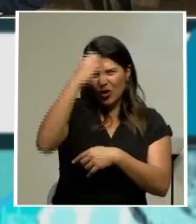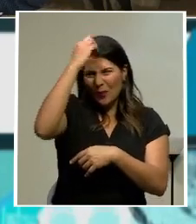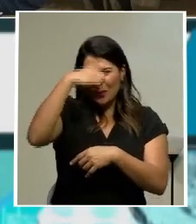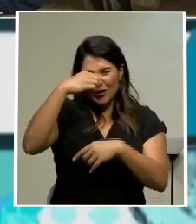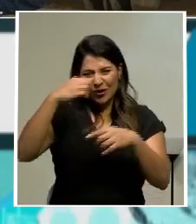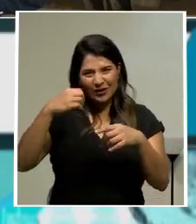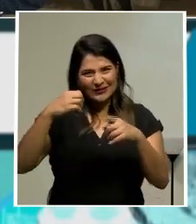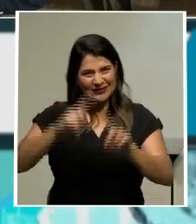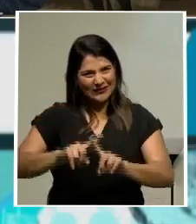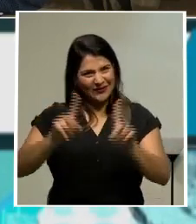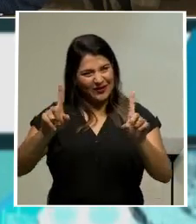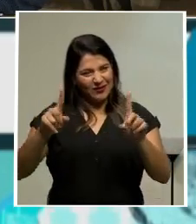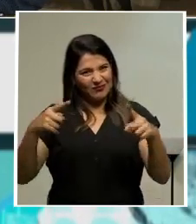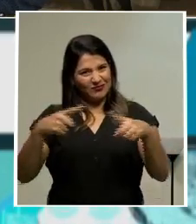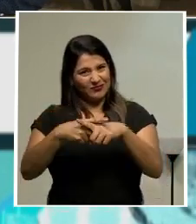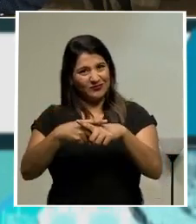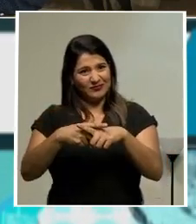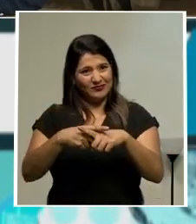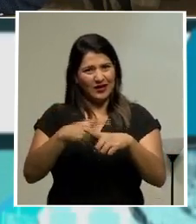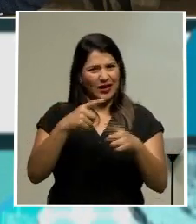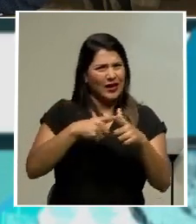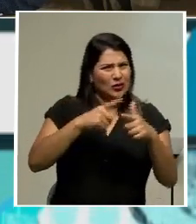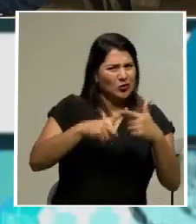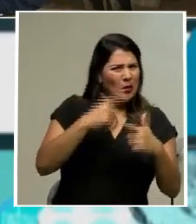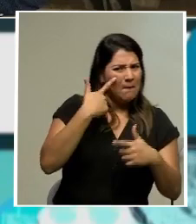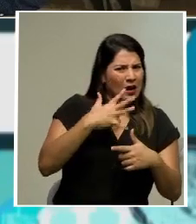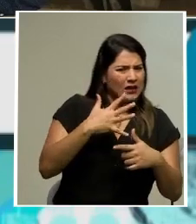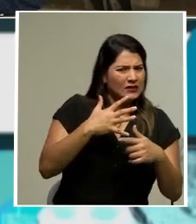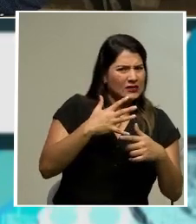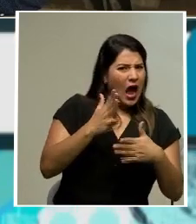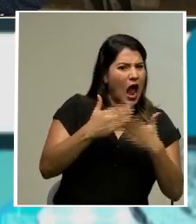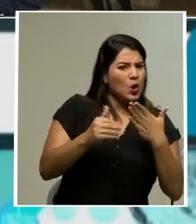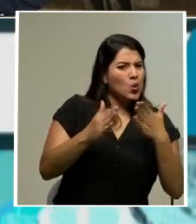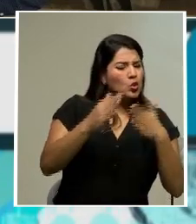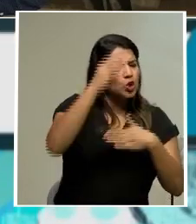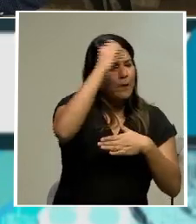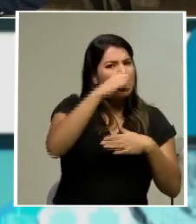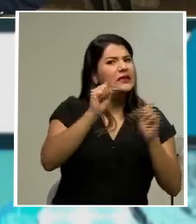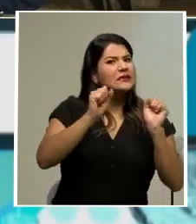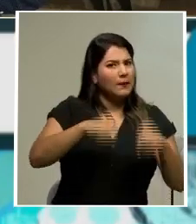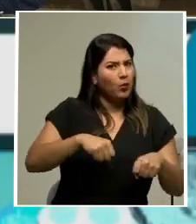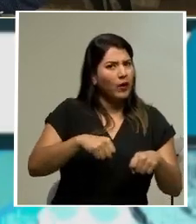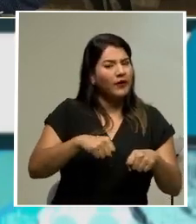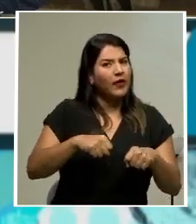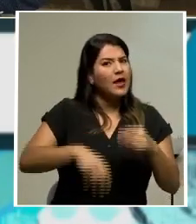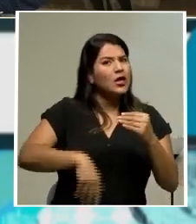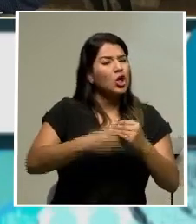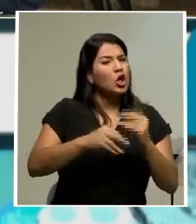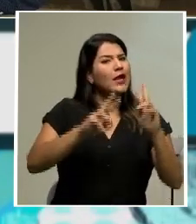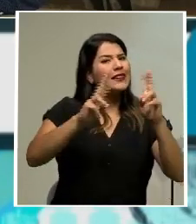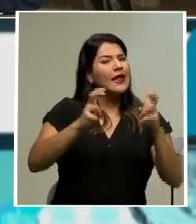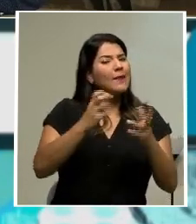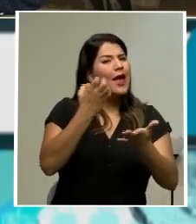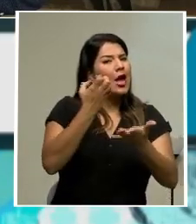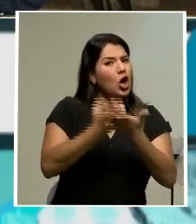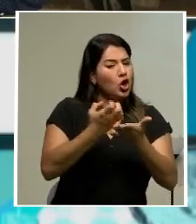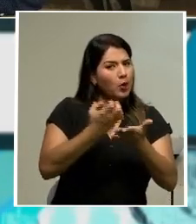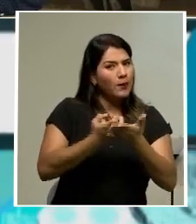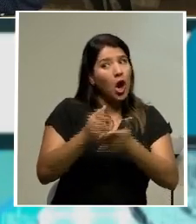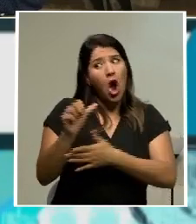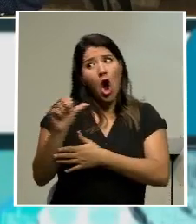sirve tanto para decir que se puede como para quienes opinan que no se puede incluir contenidos